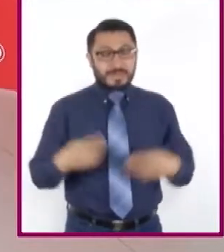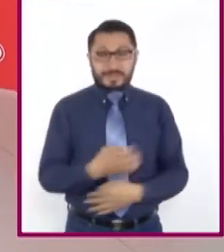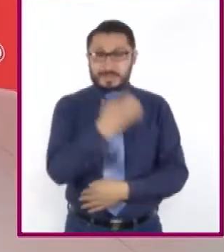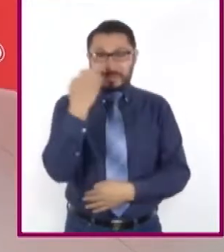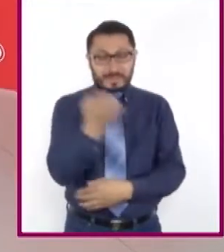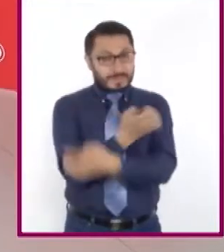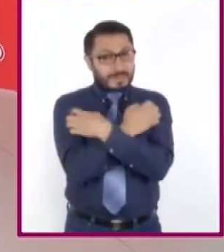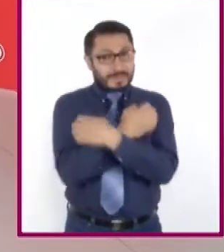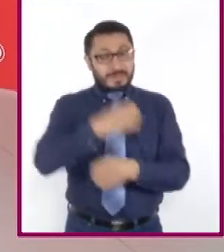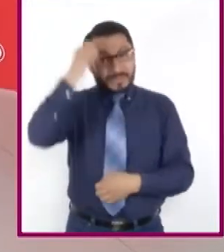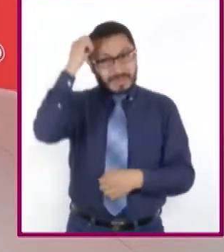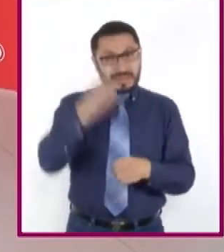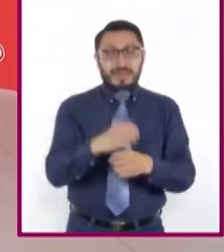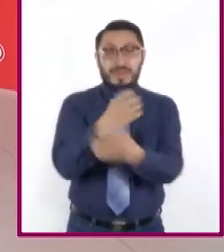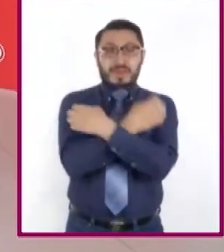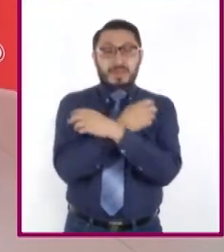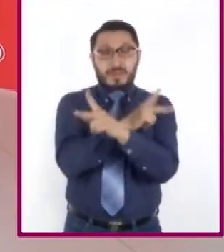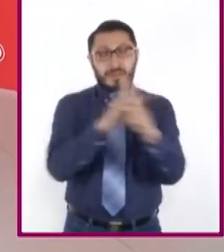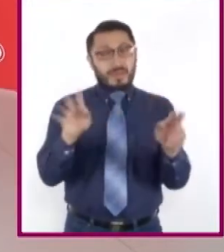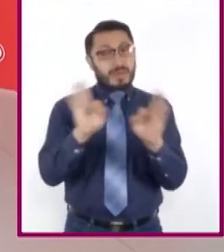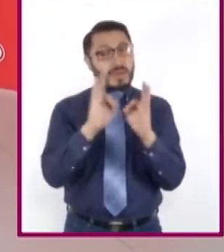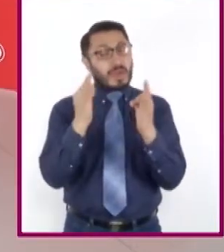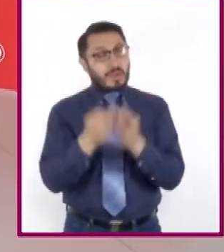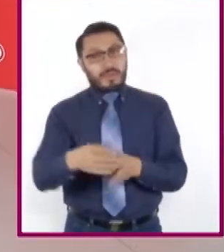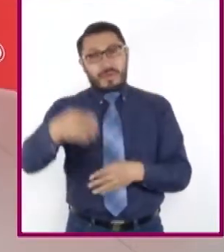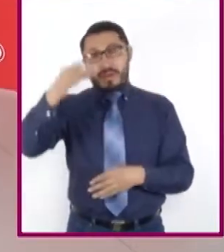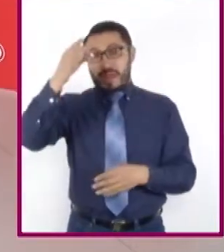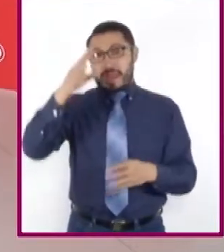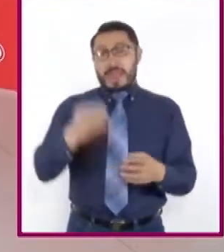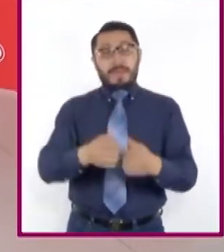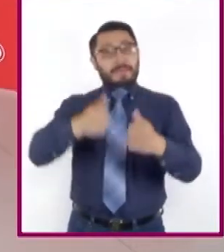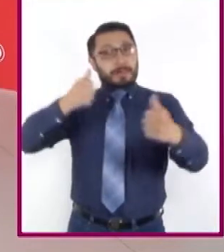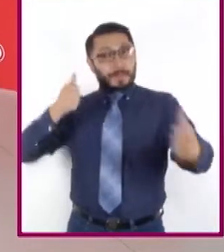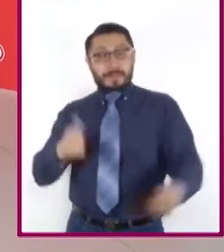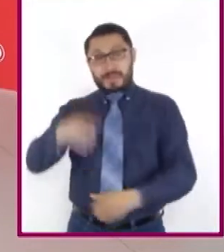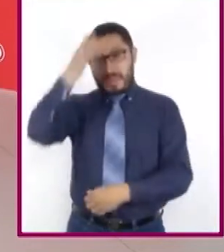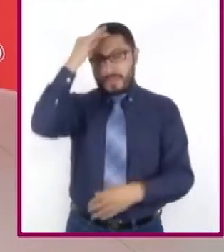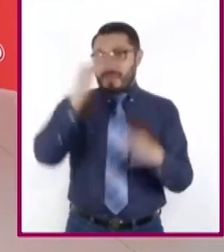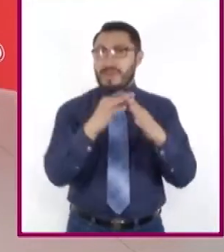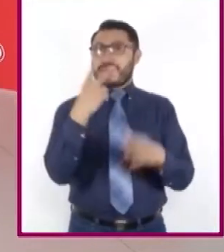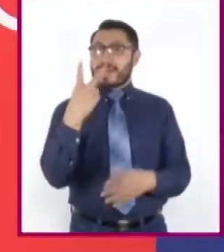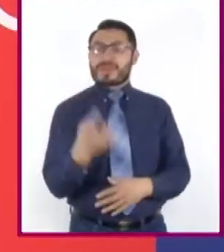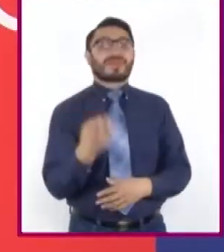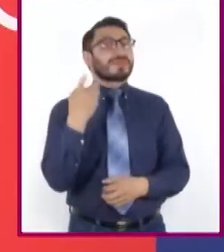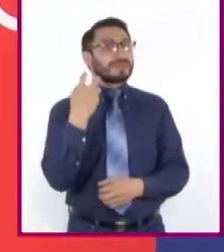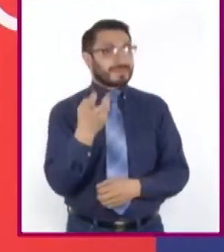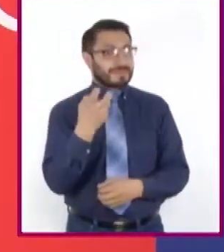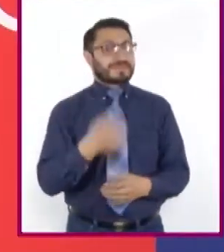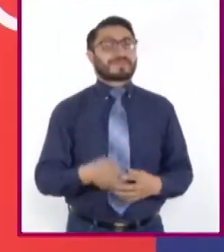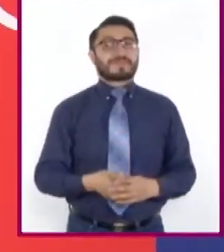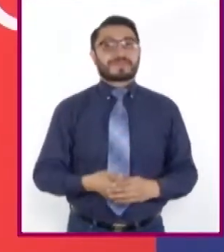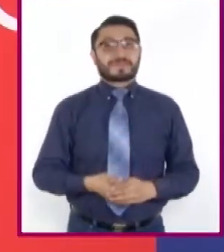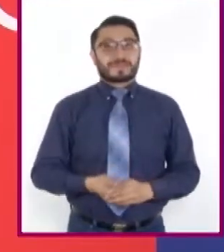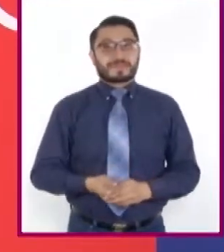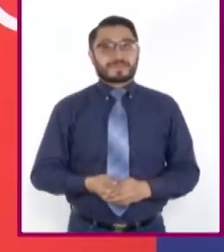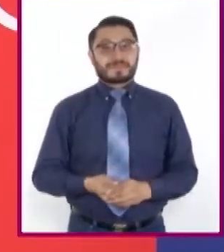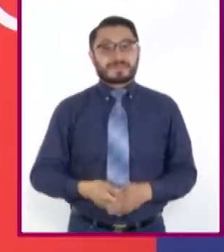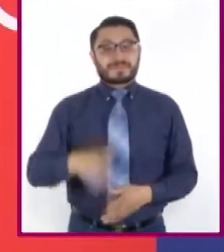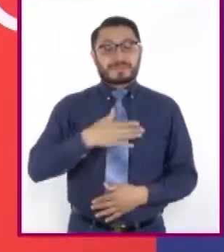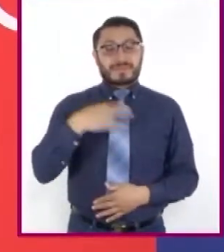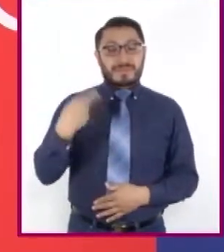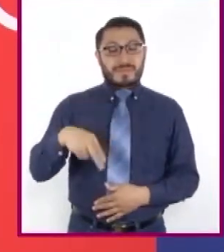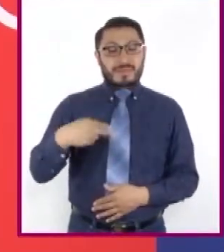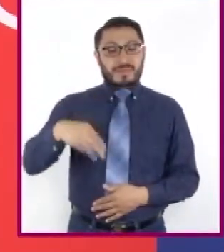Educación Pública realiza esta estrategia a distancia y aprende en casa 2. Yo soy Emanuel